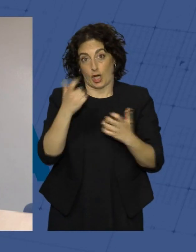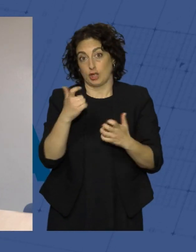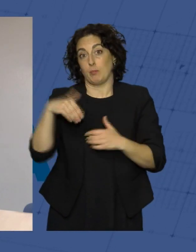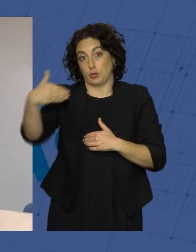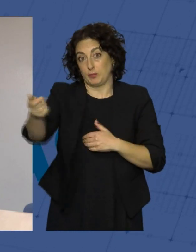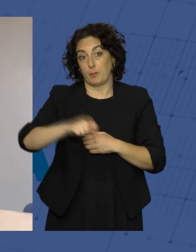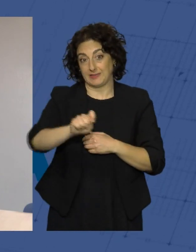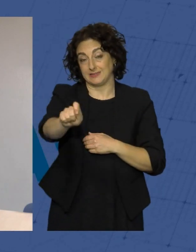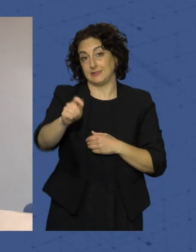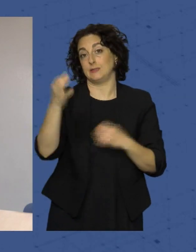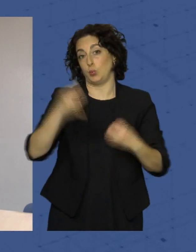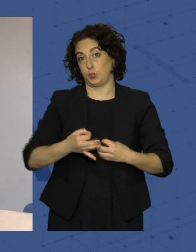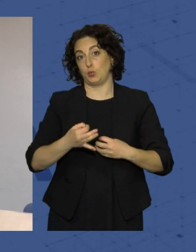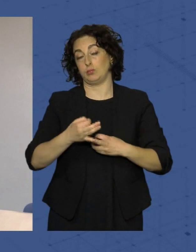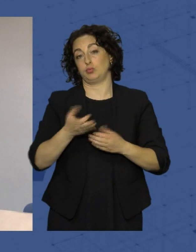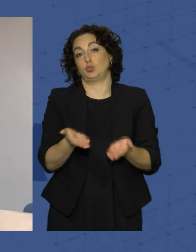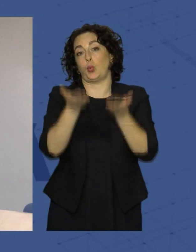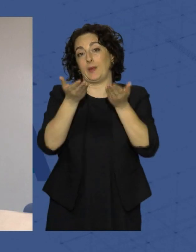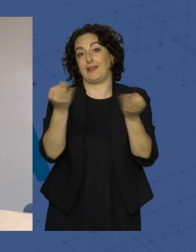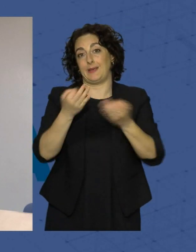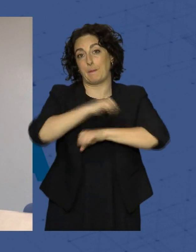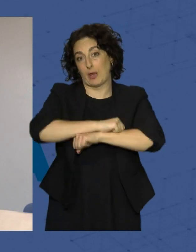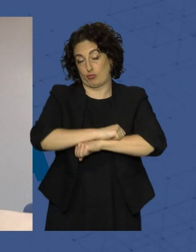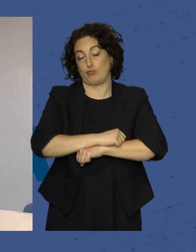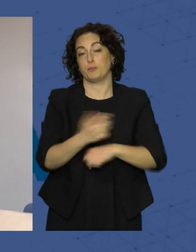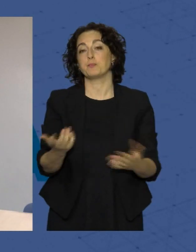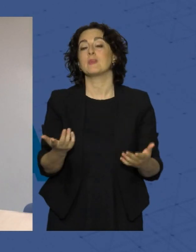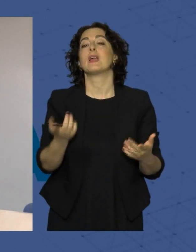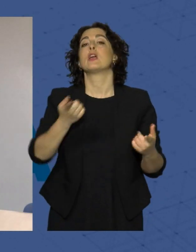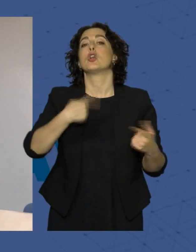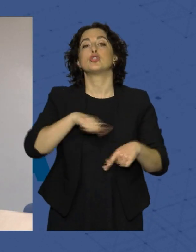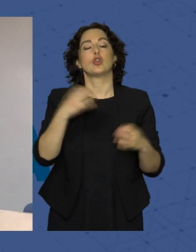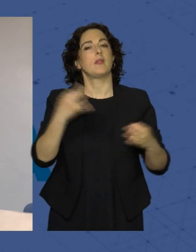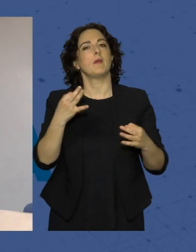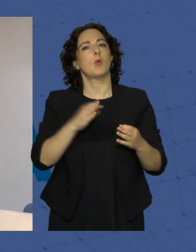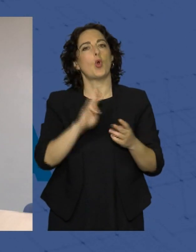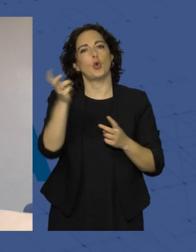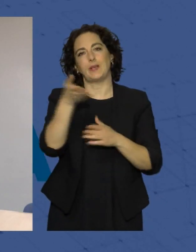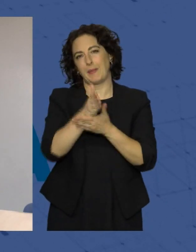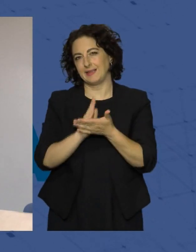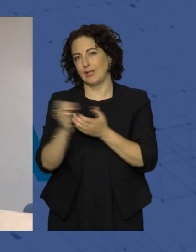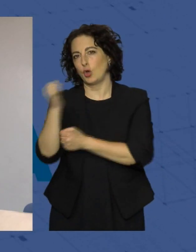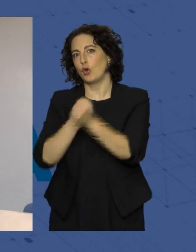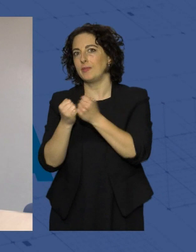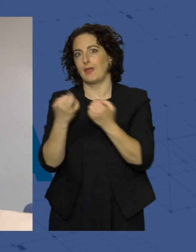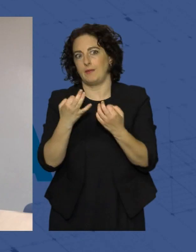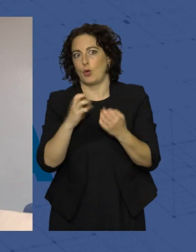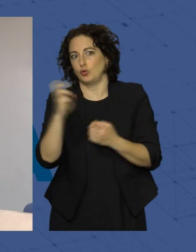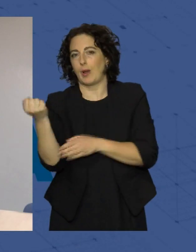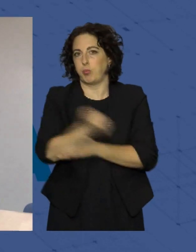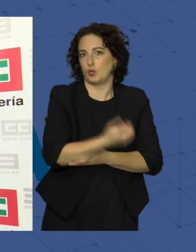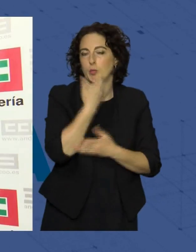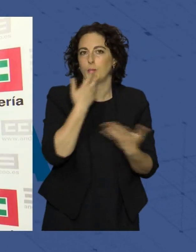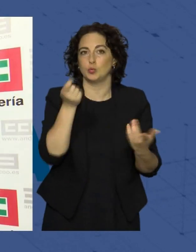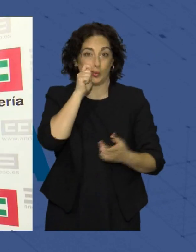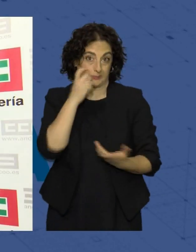próximos meses, que seguramente veremos cómo sube el desempleo y tenemos que tener otra parte de la economía que tire del vagón, como puede ser